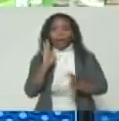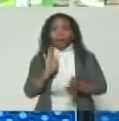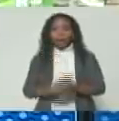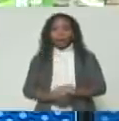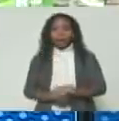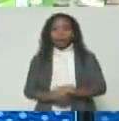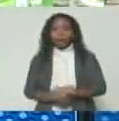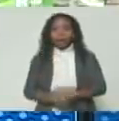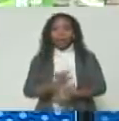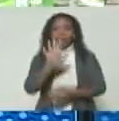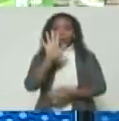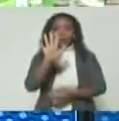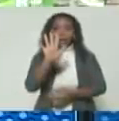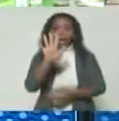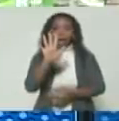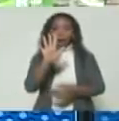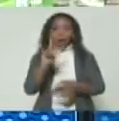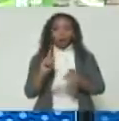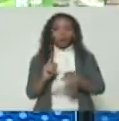cinco alcabalas.